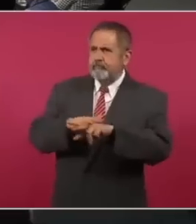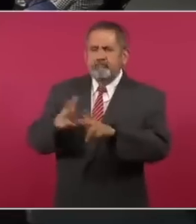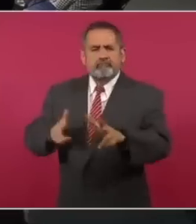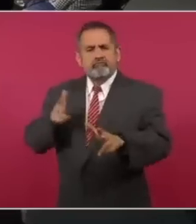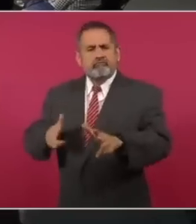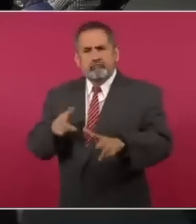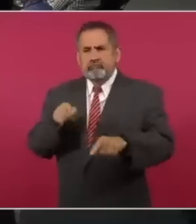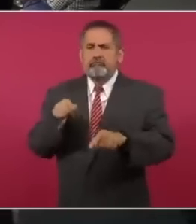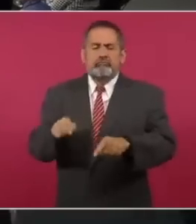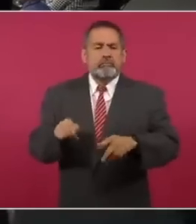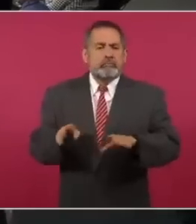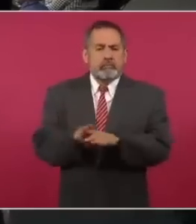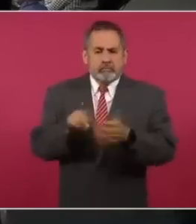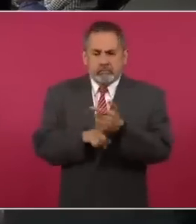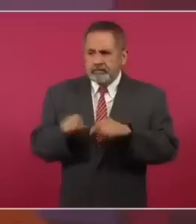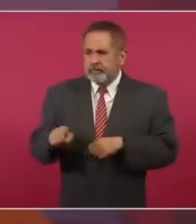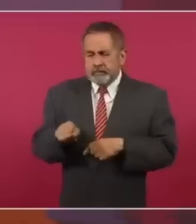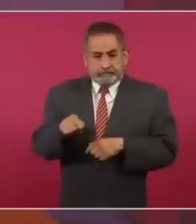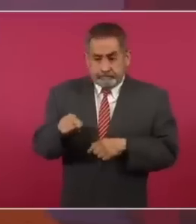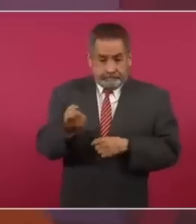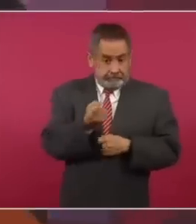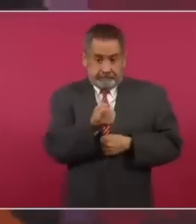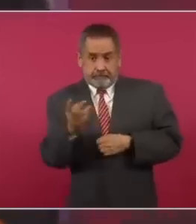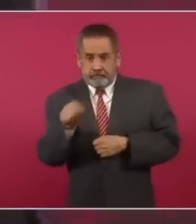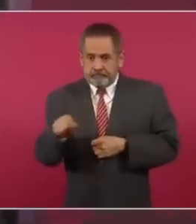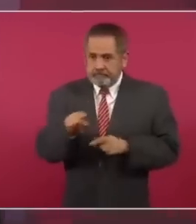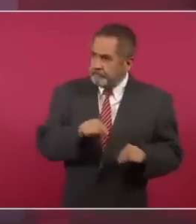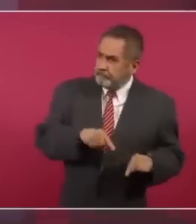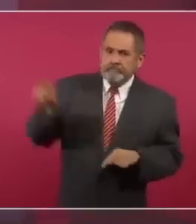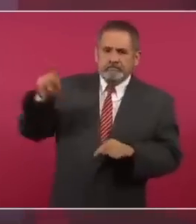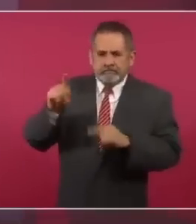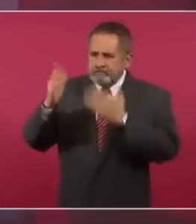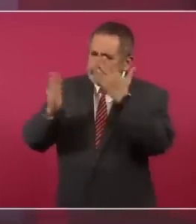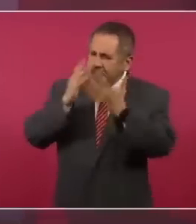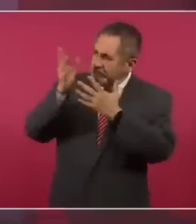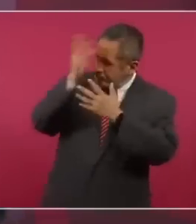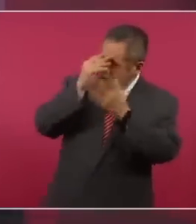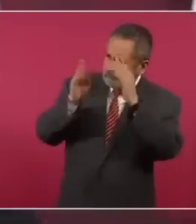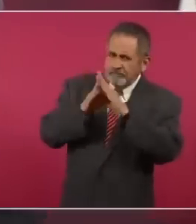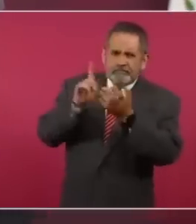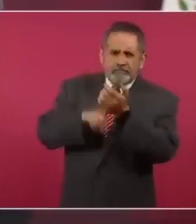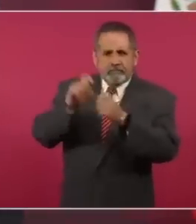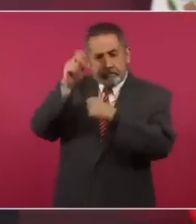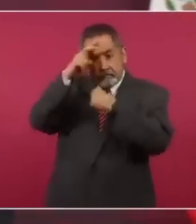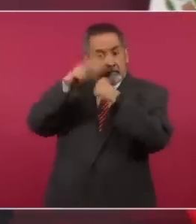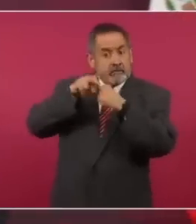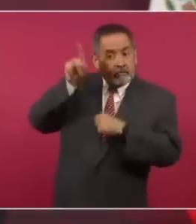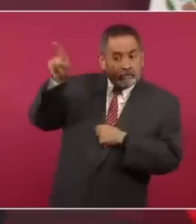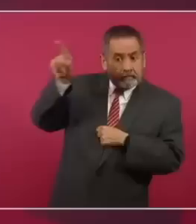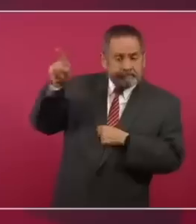están mandando a capacitar a Europa, conductores, mecánicos,